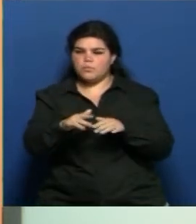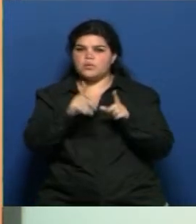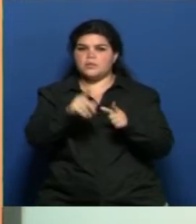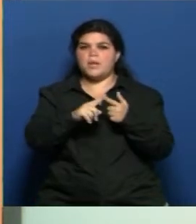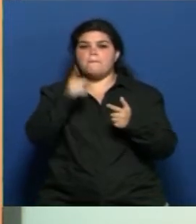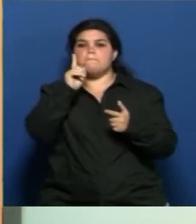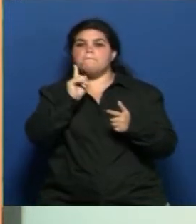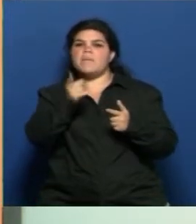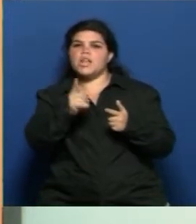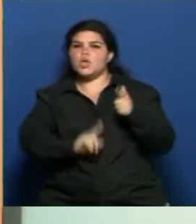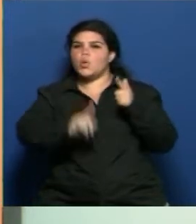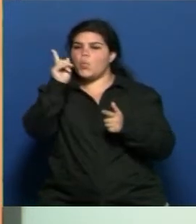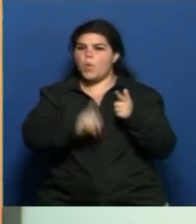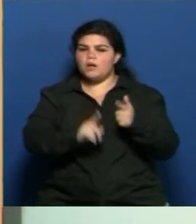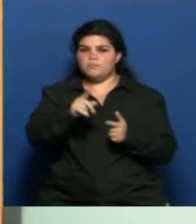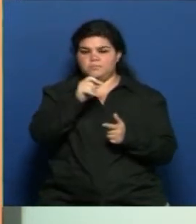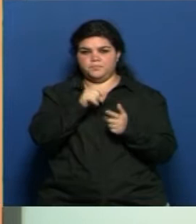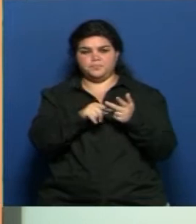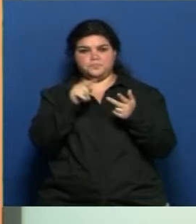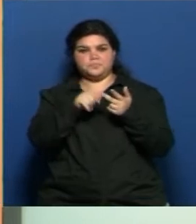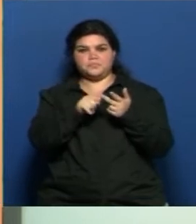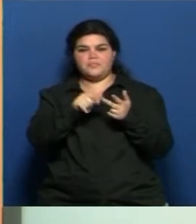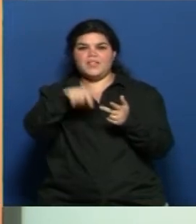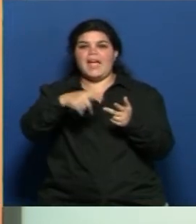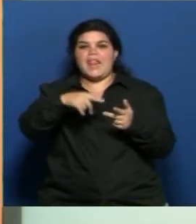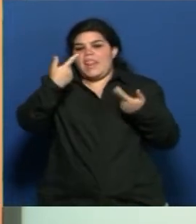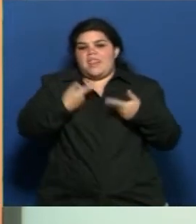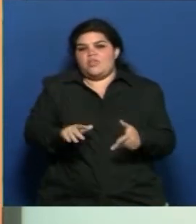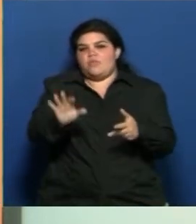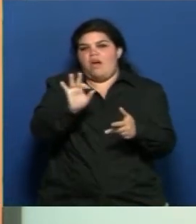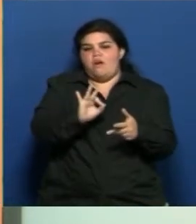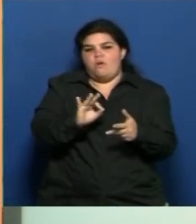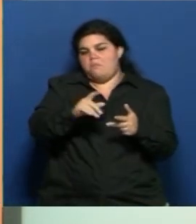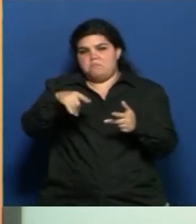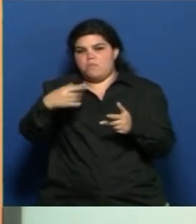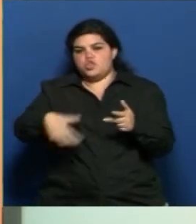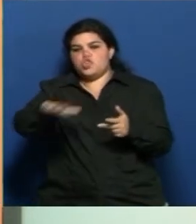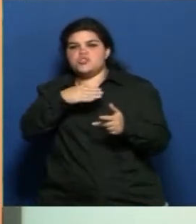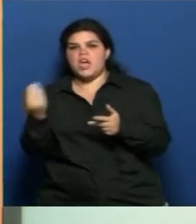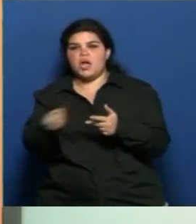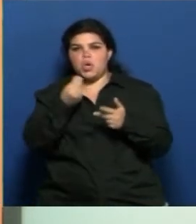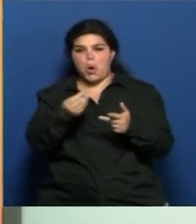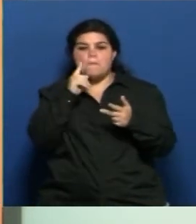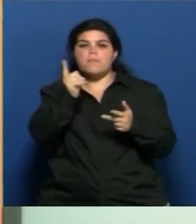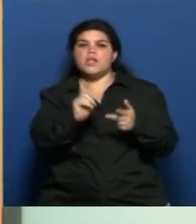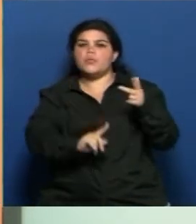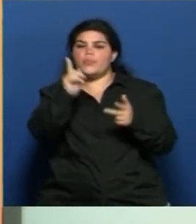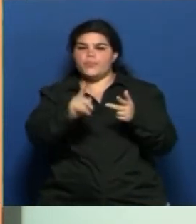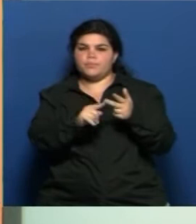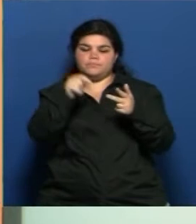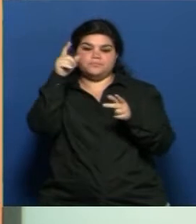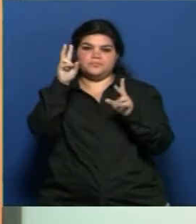riesgos, riesgos desde el punto de vista natural, pero también riesgos desde el punto de vista social. Entonces, se hizo un estudio muy